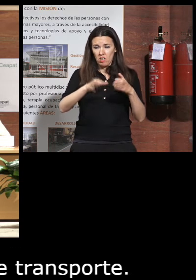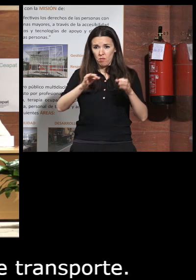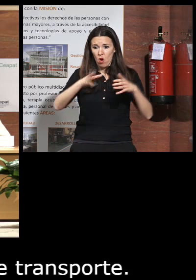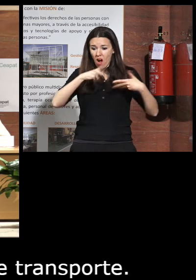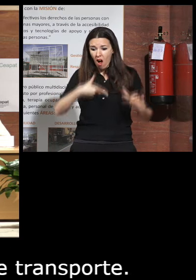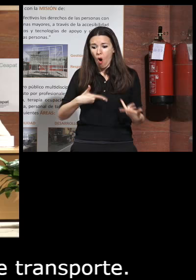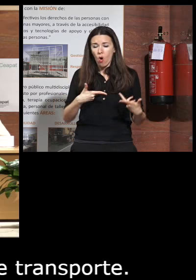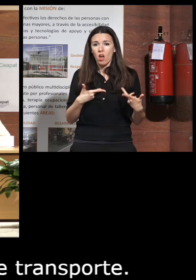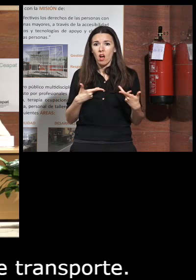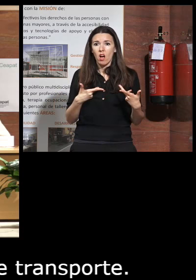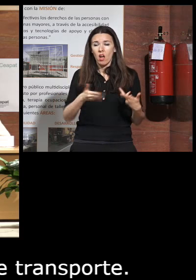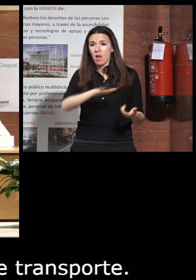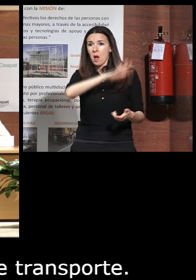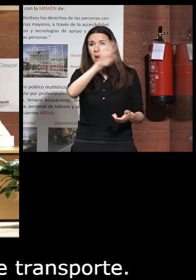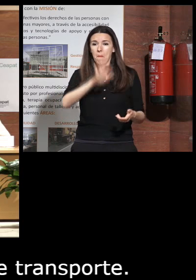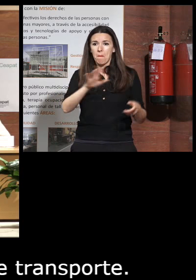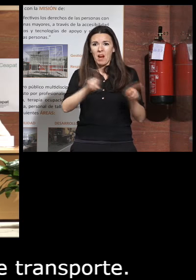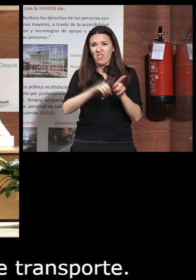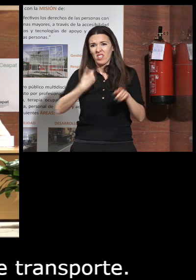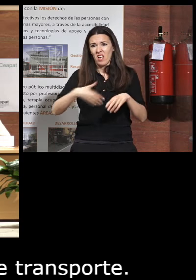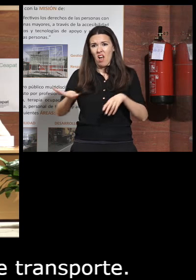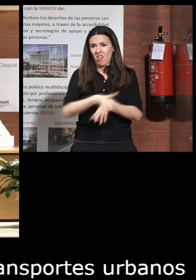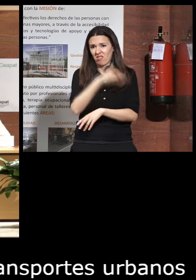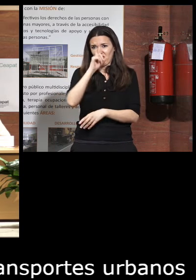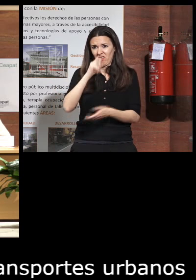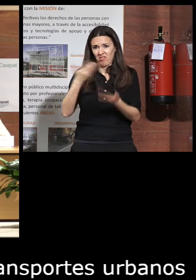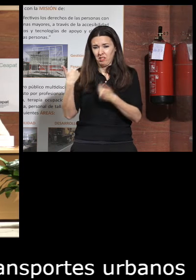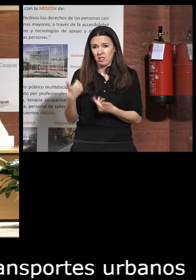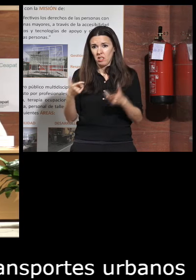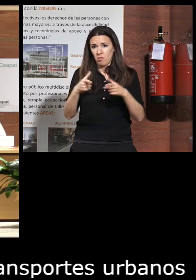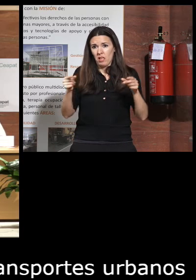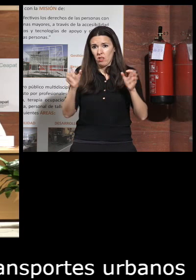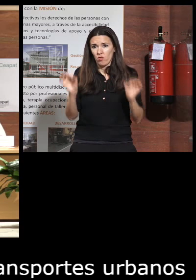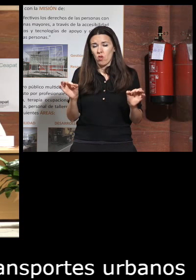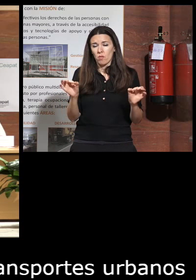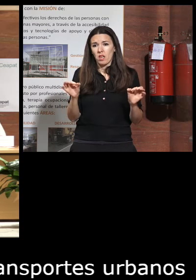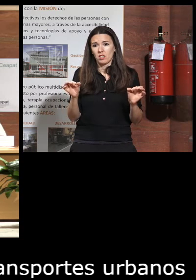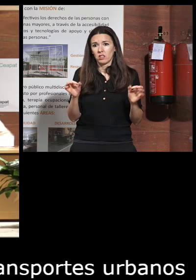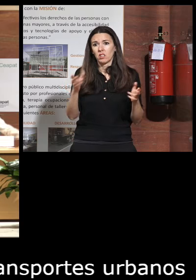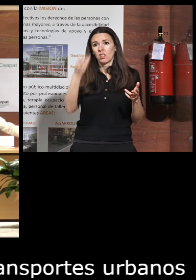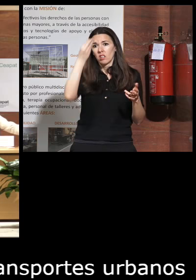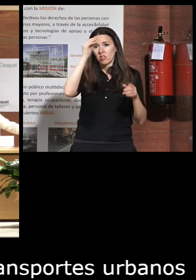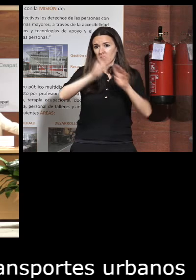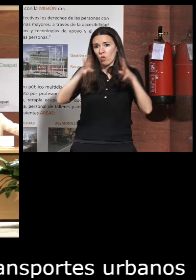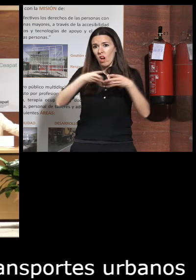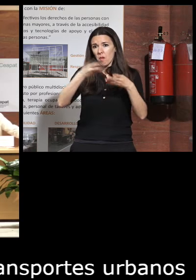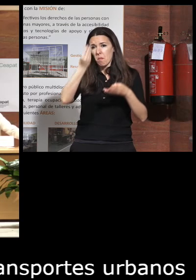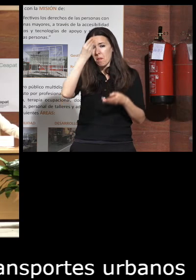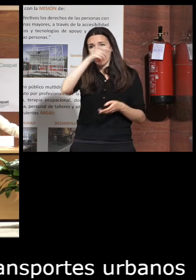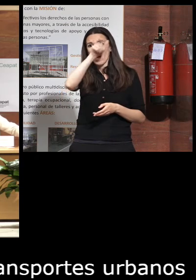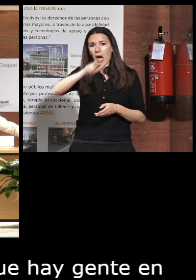me parece que están obsoletas creo que hay gente en este país con mucha